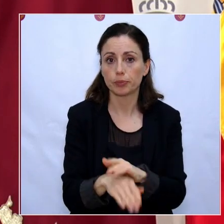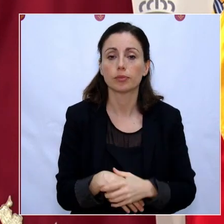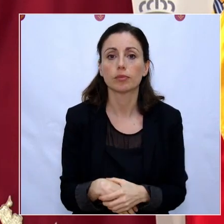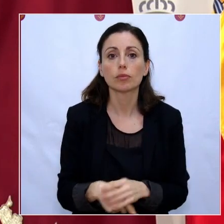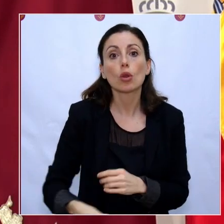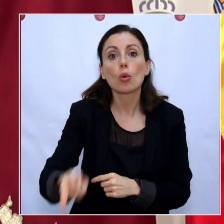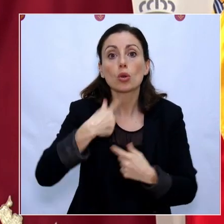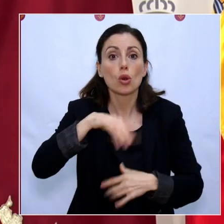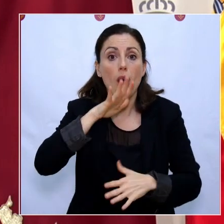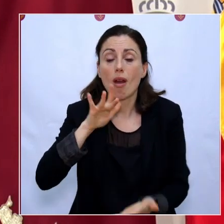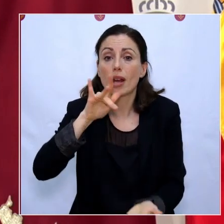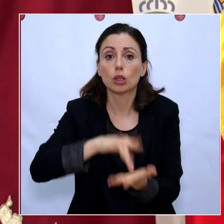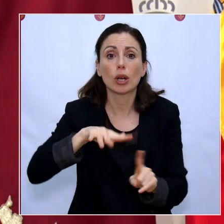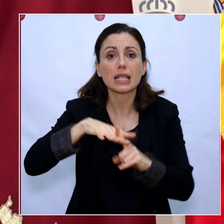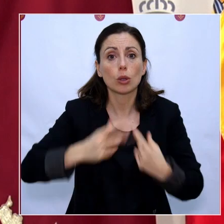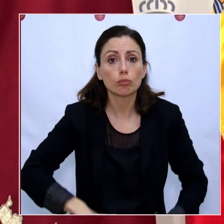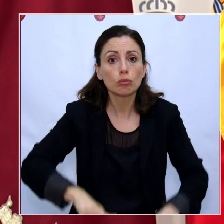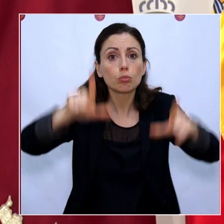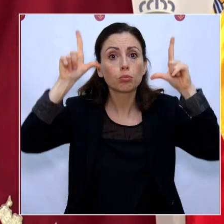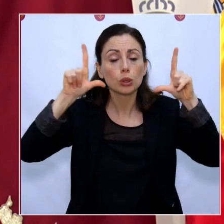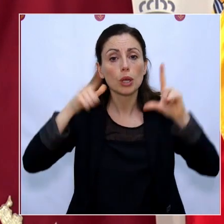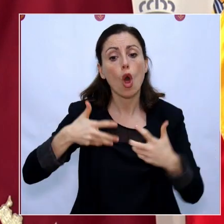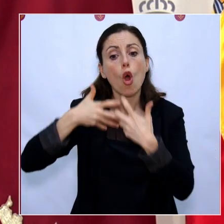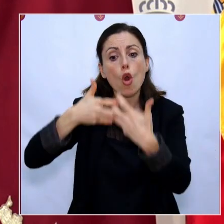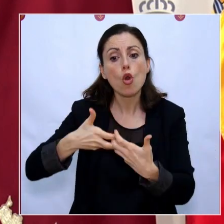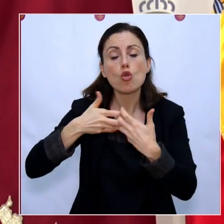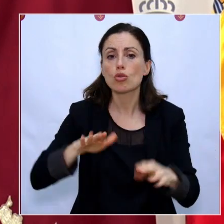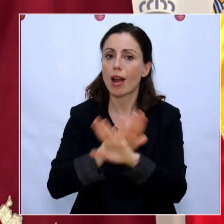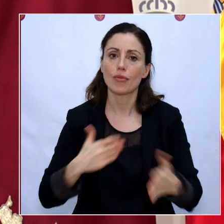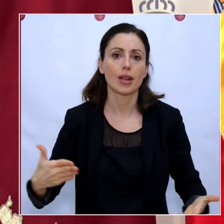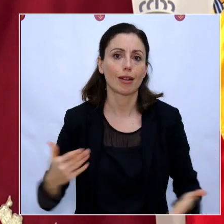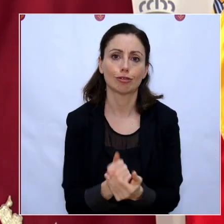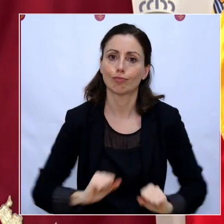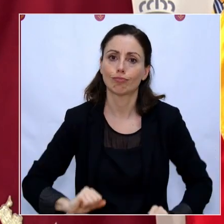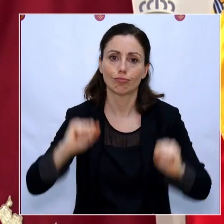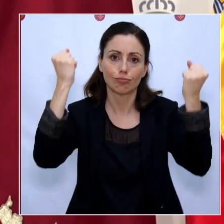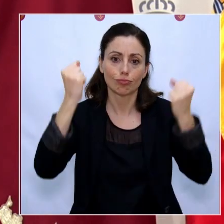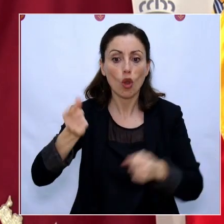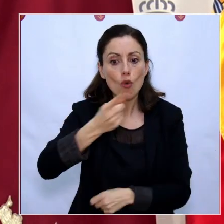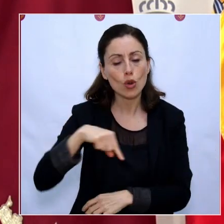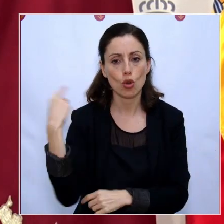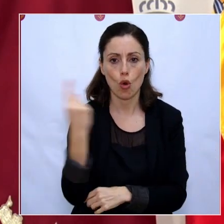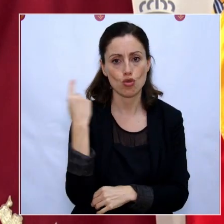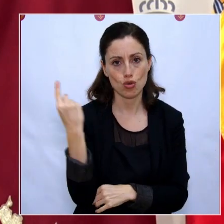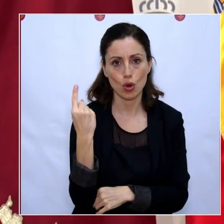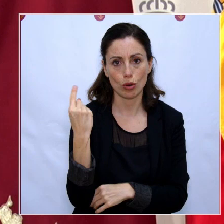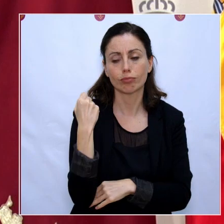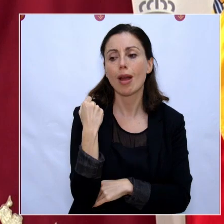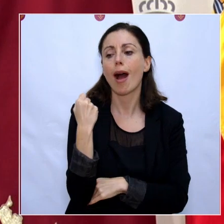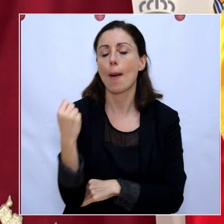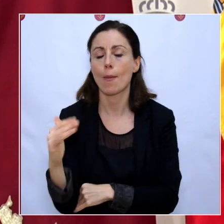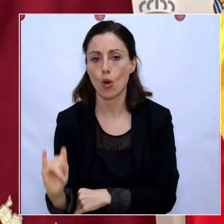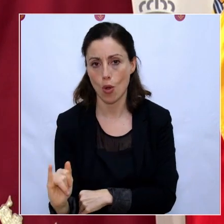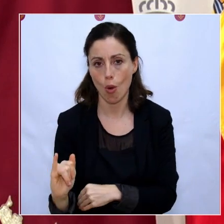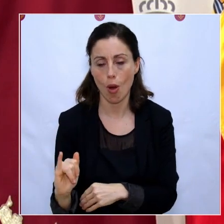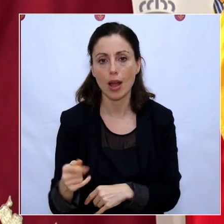ser protagonistas en primera línea de una lucha que vamos a ganar. No estáis solos. Estamos muy,